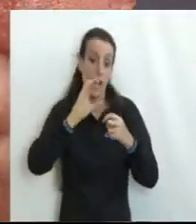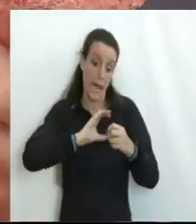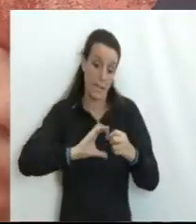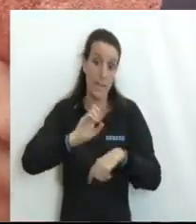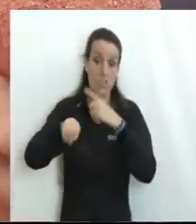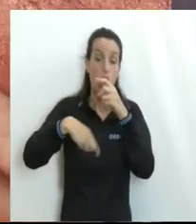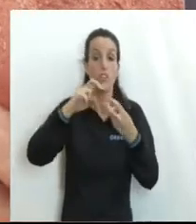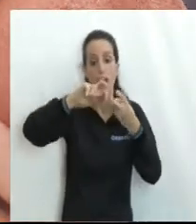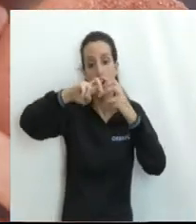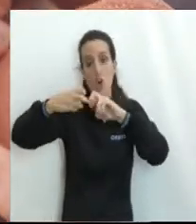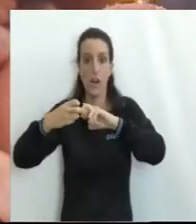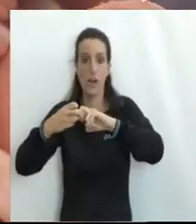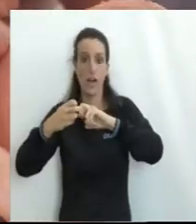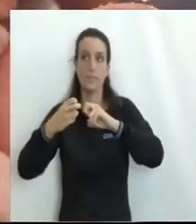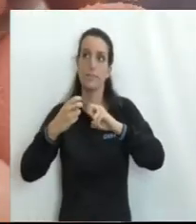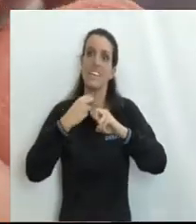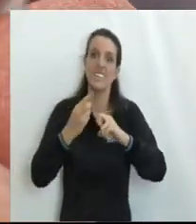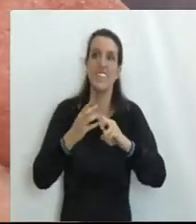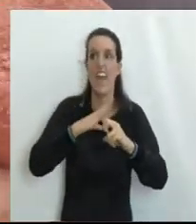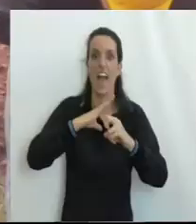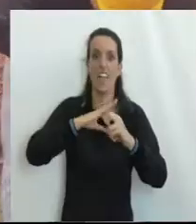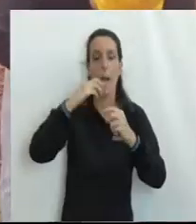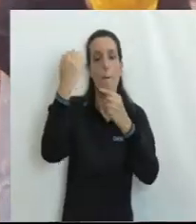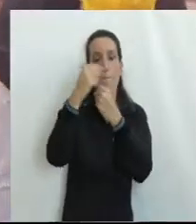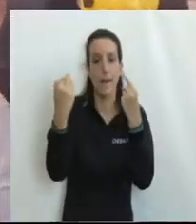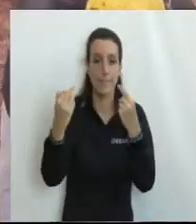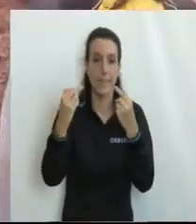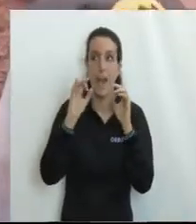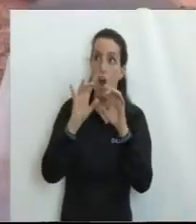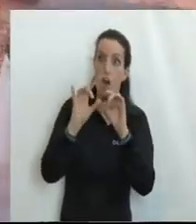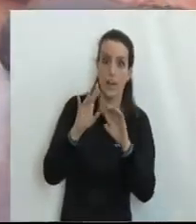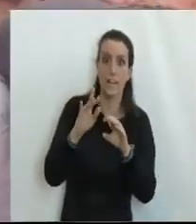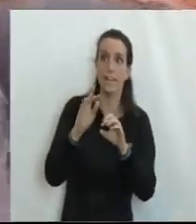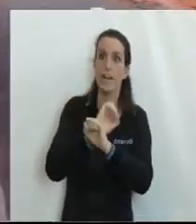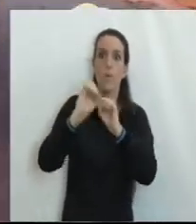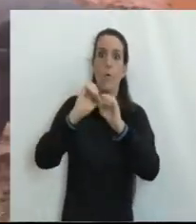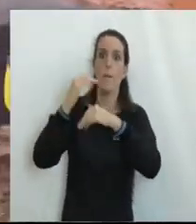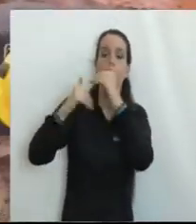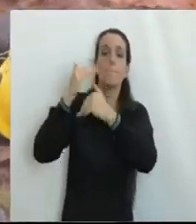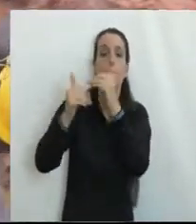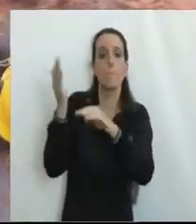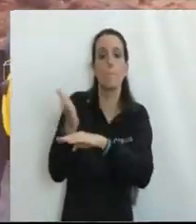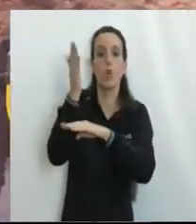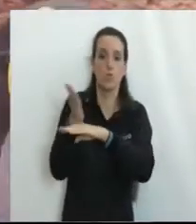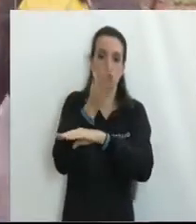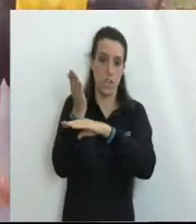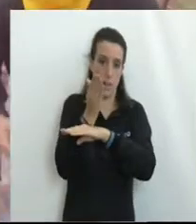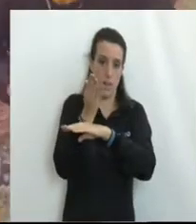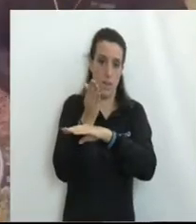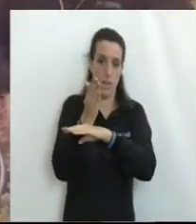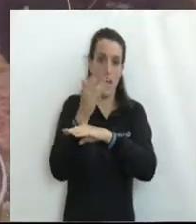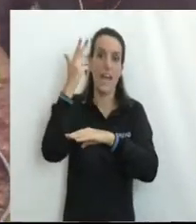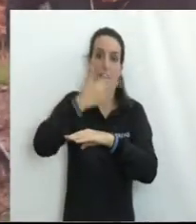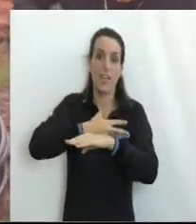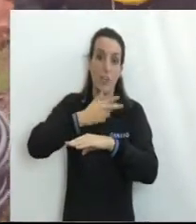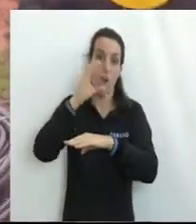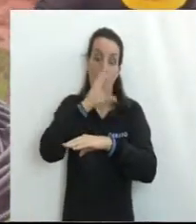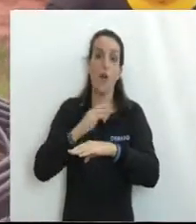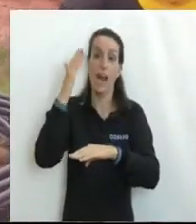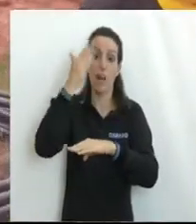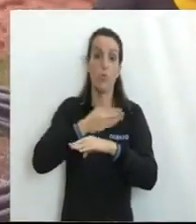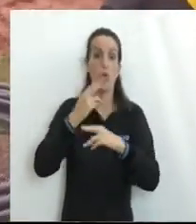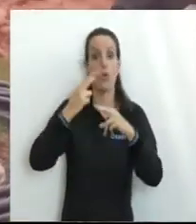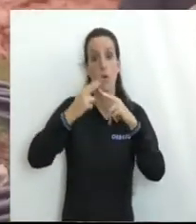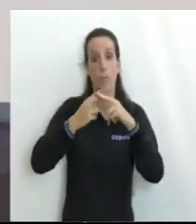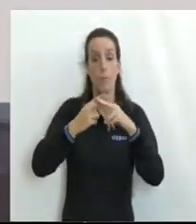ver Las características De aquellas rocas Ricas en materia orgánica Que sean capaces De generar hidrocarburos Llamadas